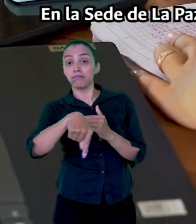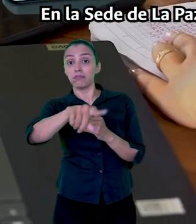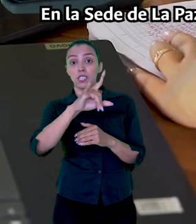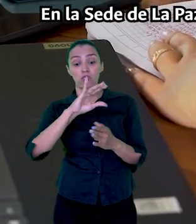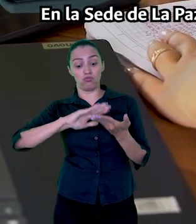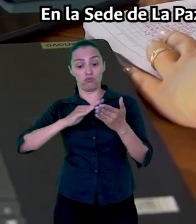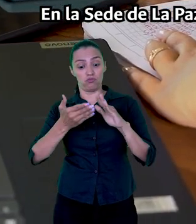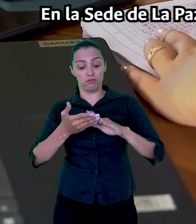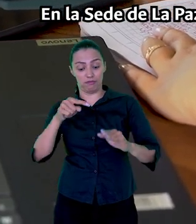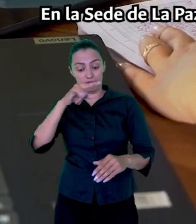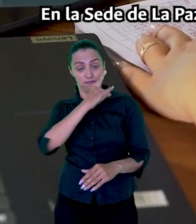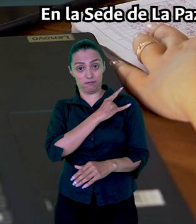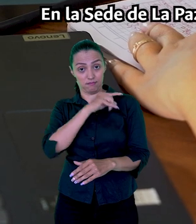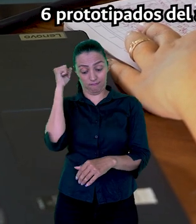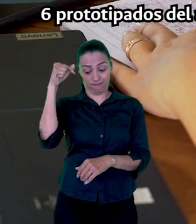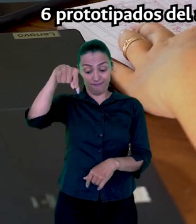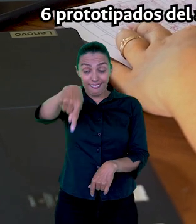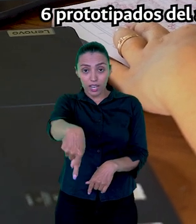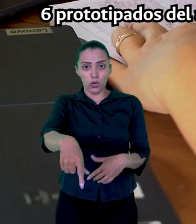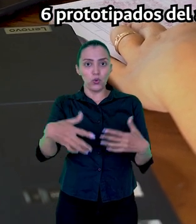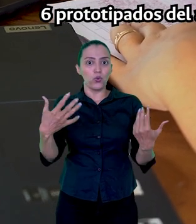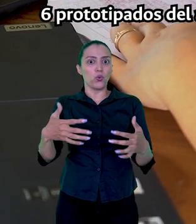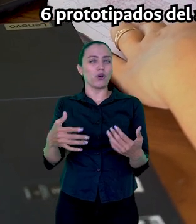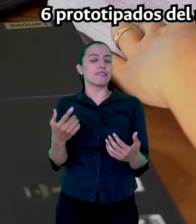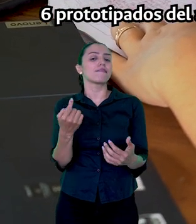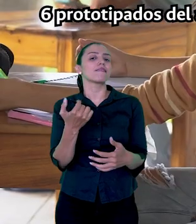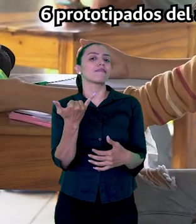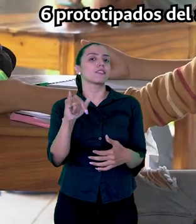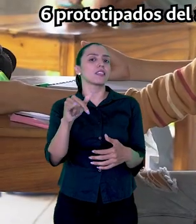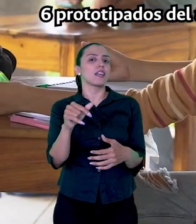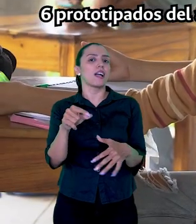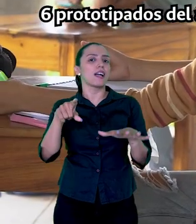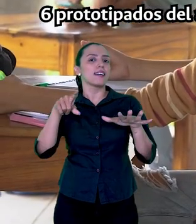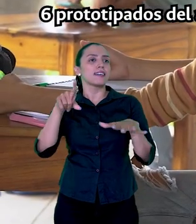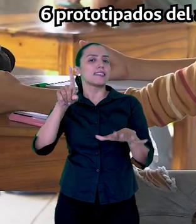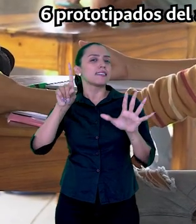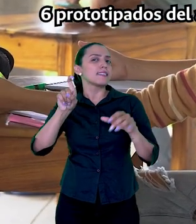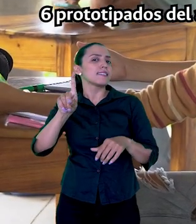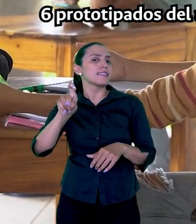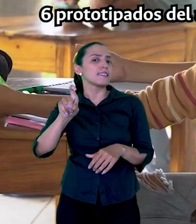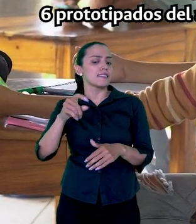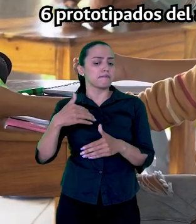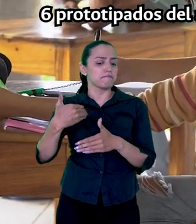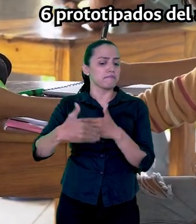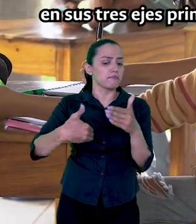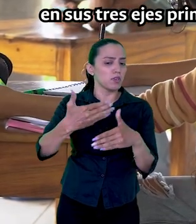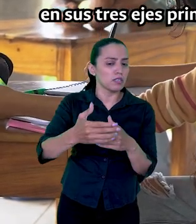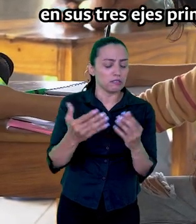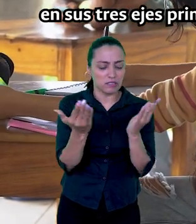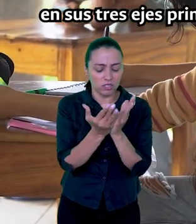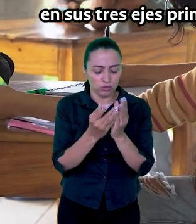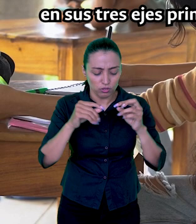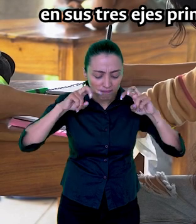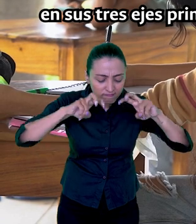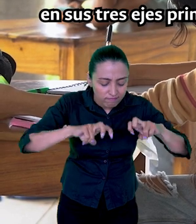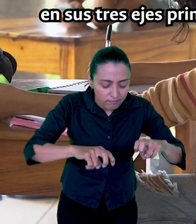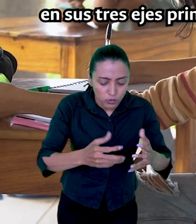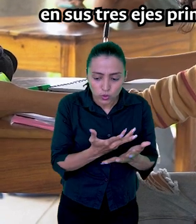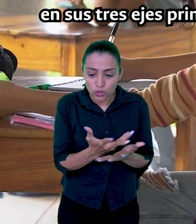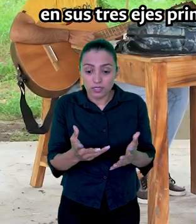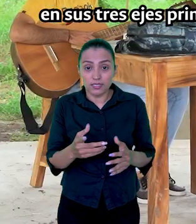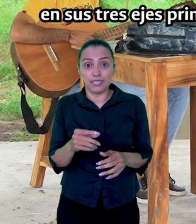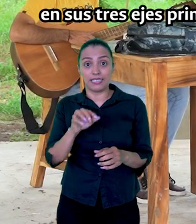de La Paz llevamos ya seis prototipados del Año de Estudios Generales en sus tres ejes